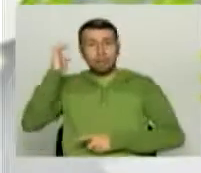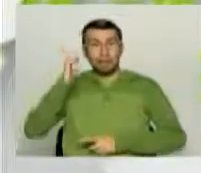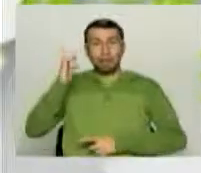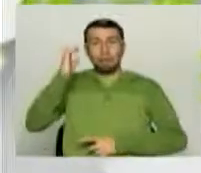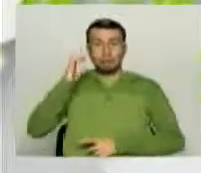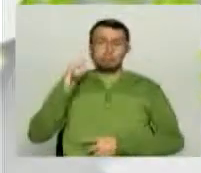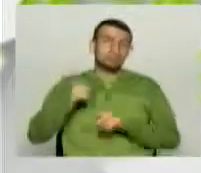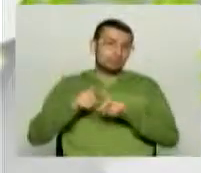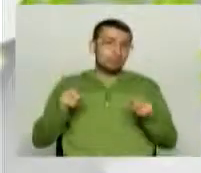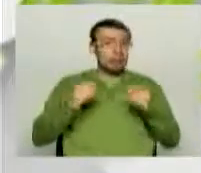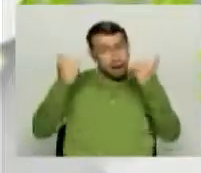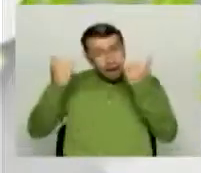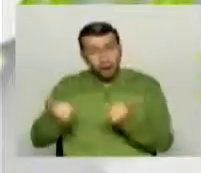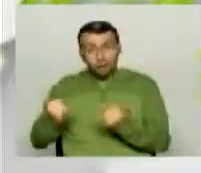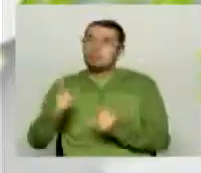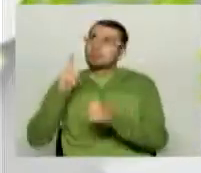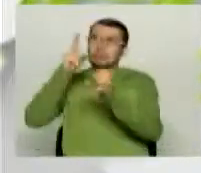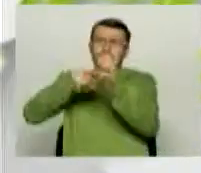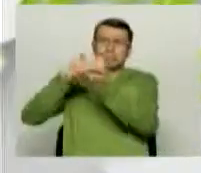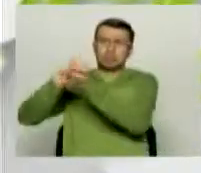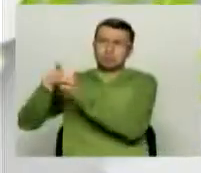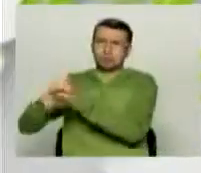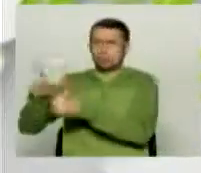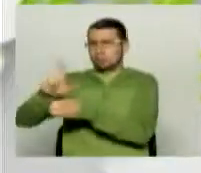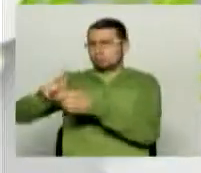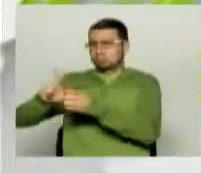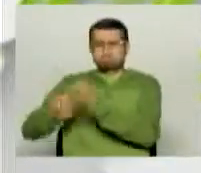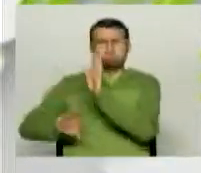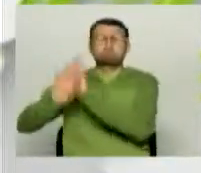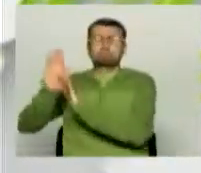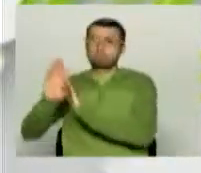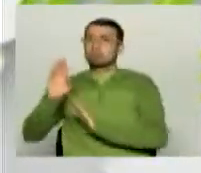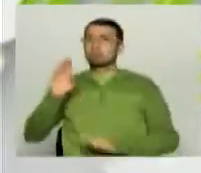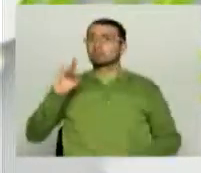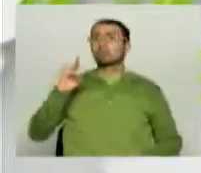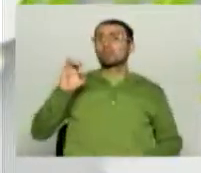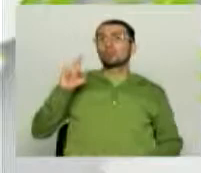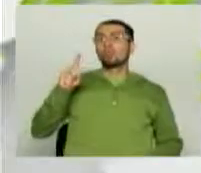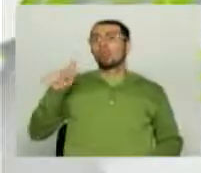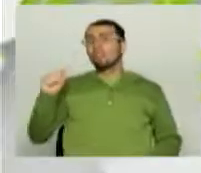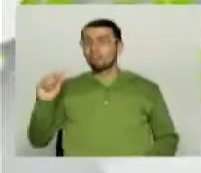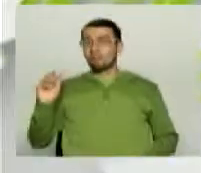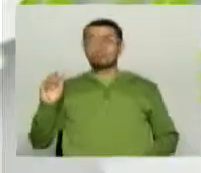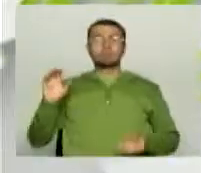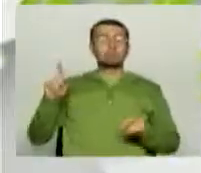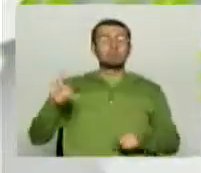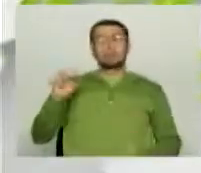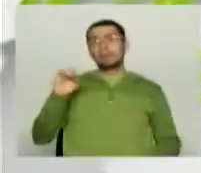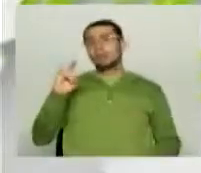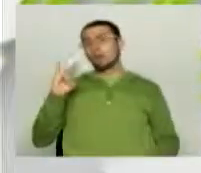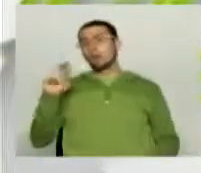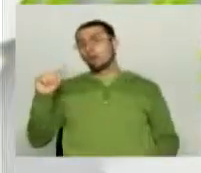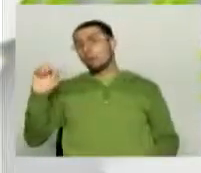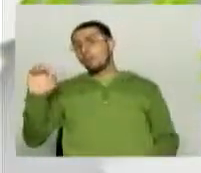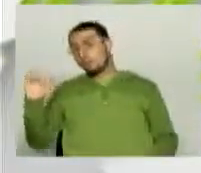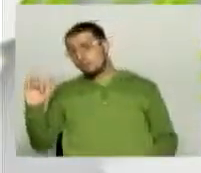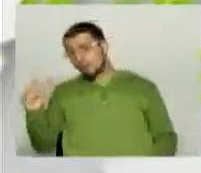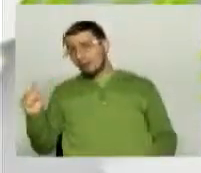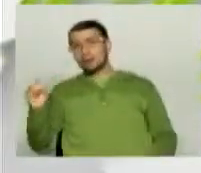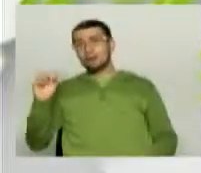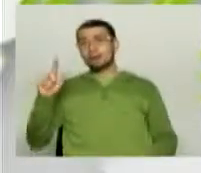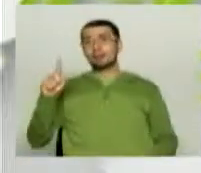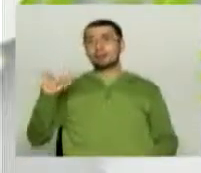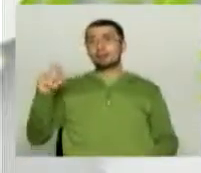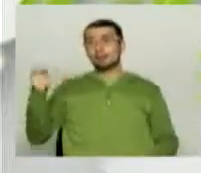a diferencia de los que actualmente están, que ya han jugado la UEFA Champions League, la Europa League, que han sido campeones con sus